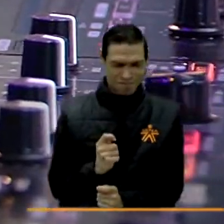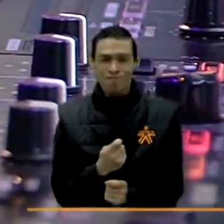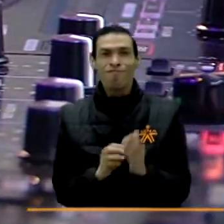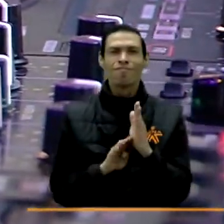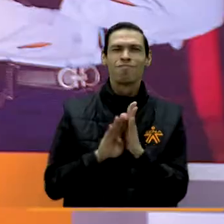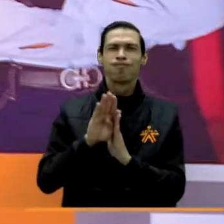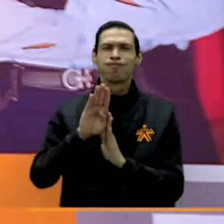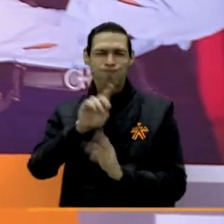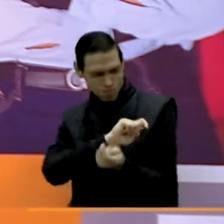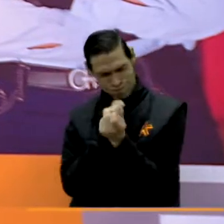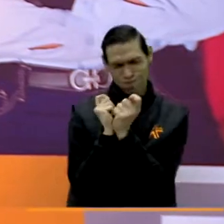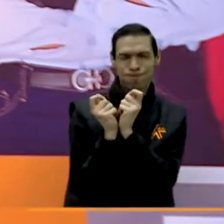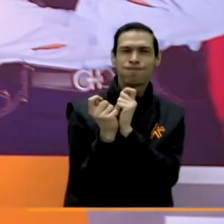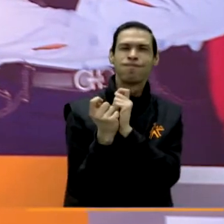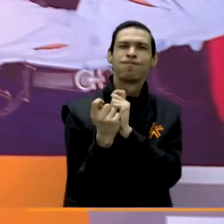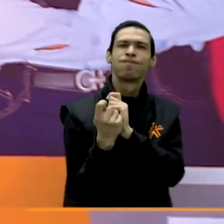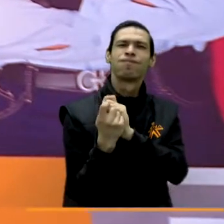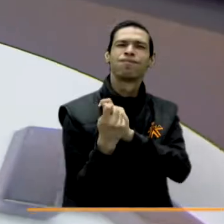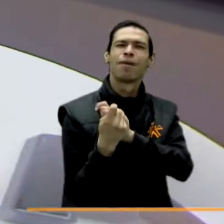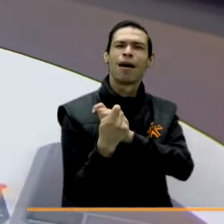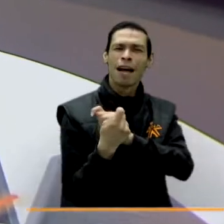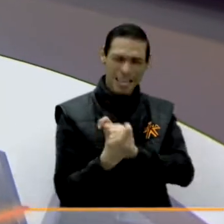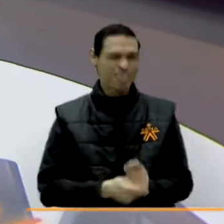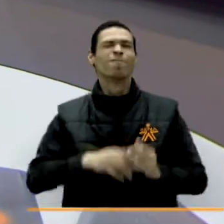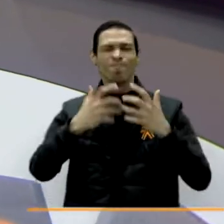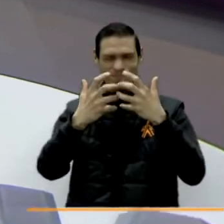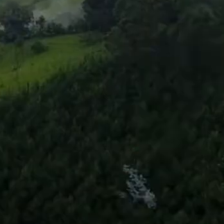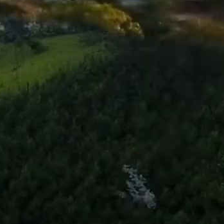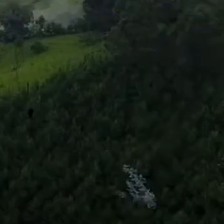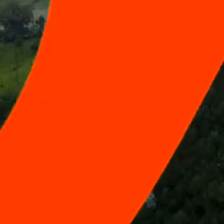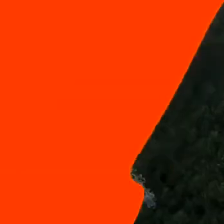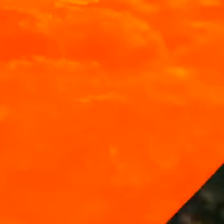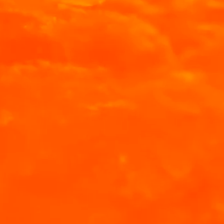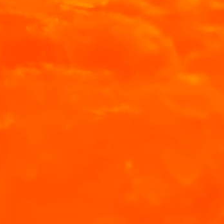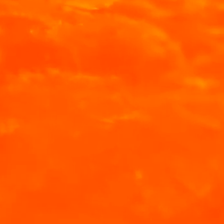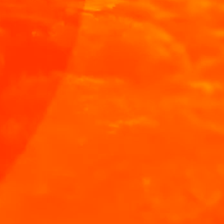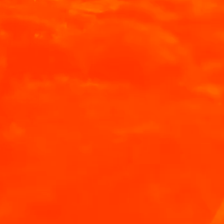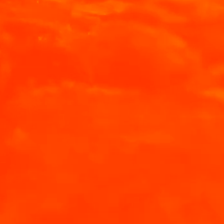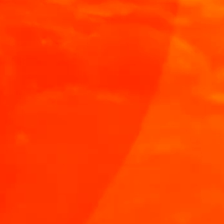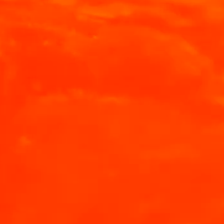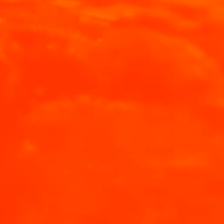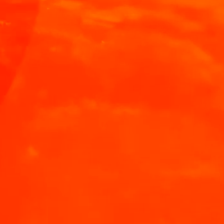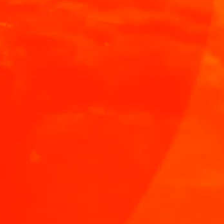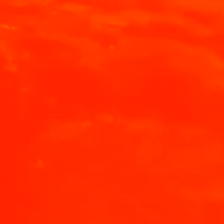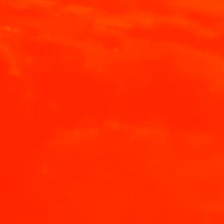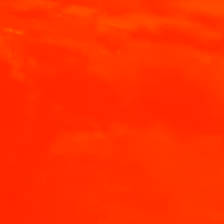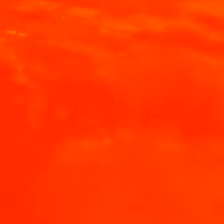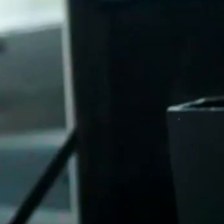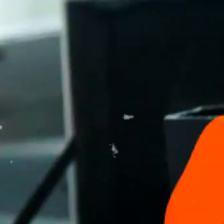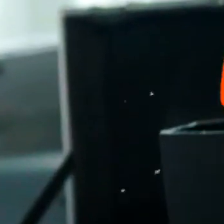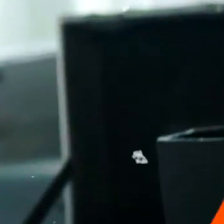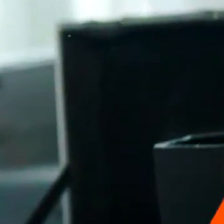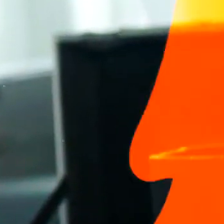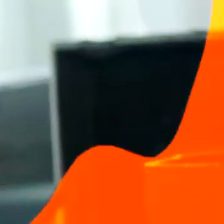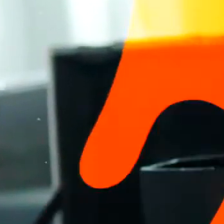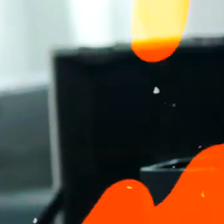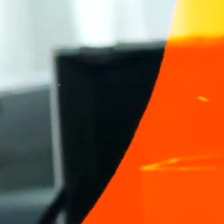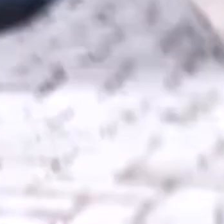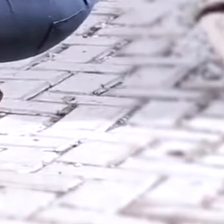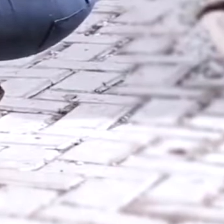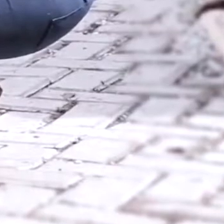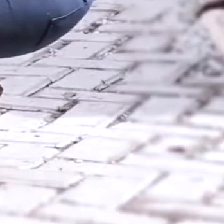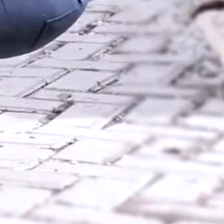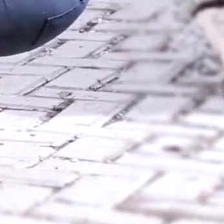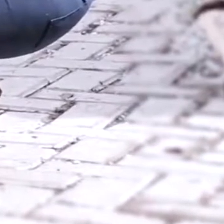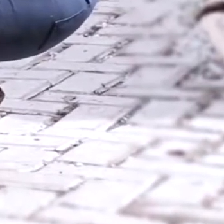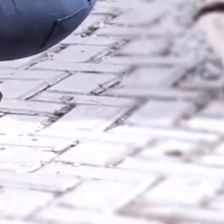que evolucionar, ya llegó el momento de cambiar. un programa diferente de la gente y